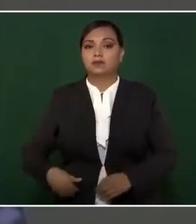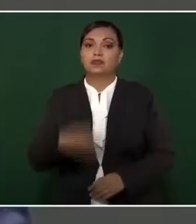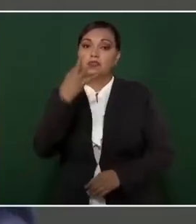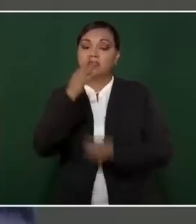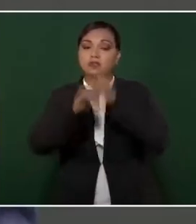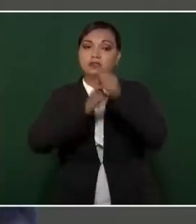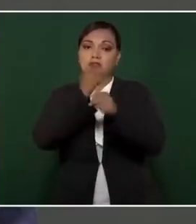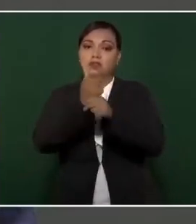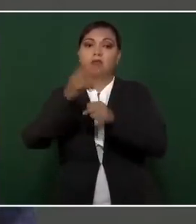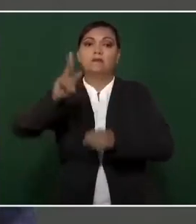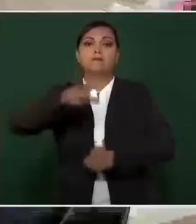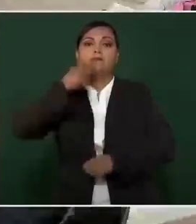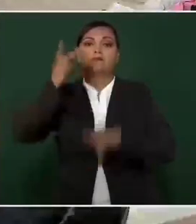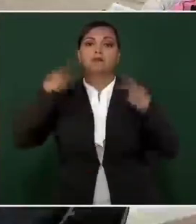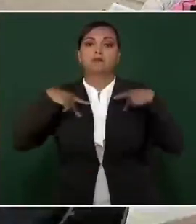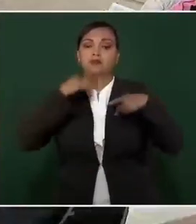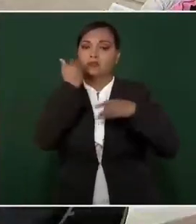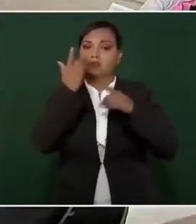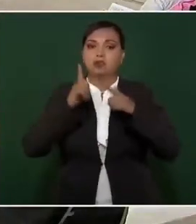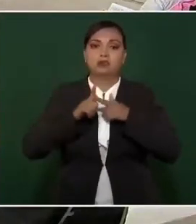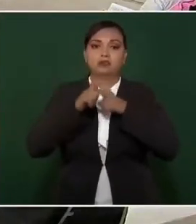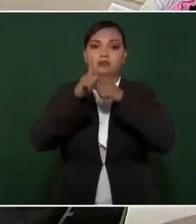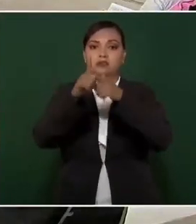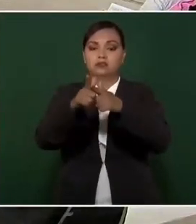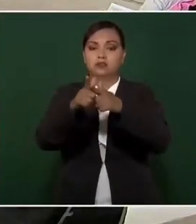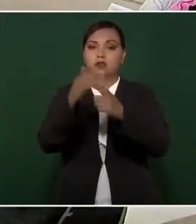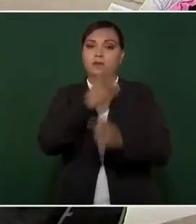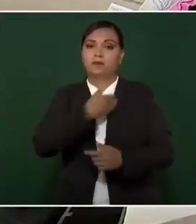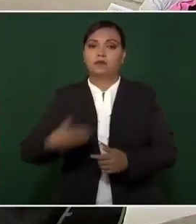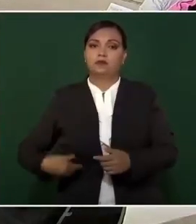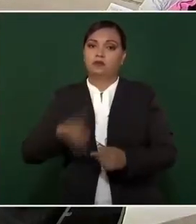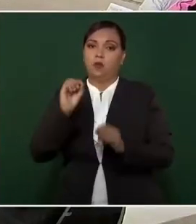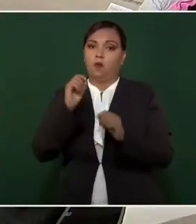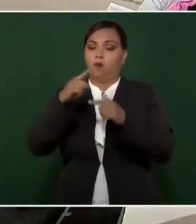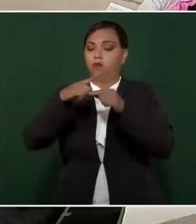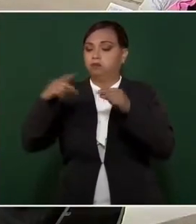los tres años, preguntarle a la gente, ¿quieres que siga? O que se vaya.